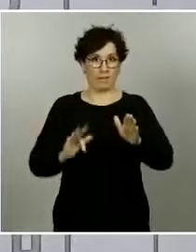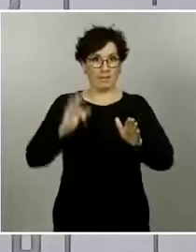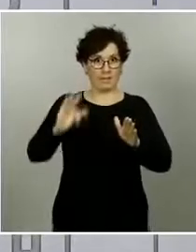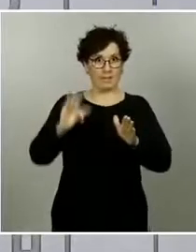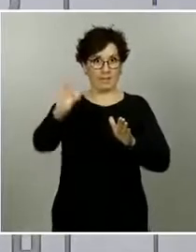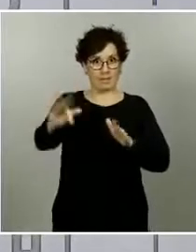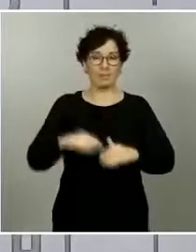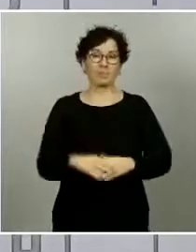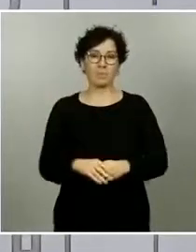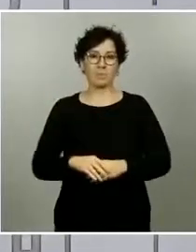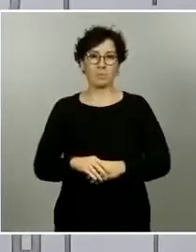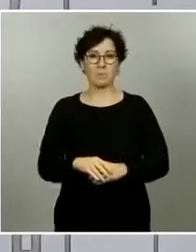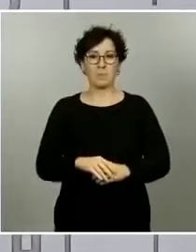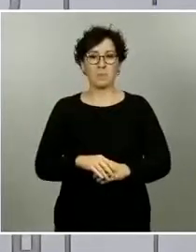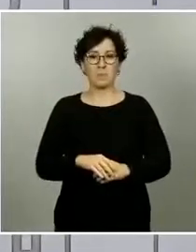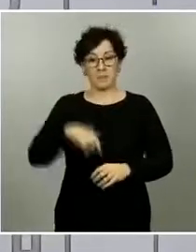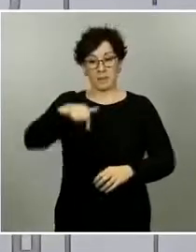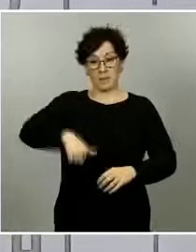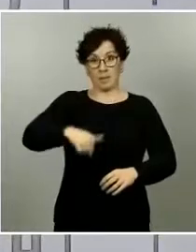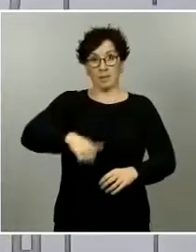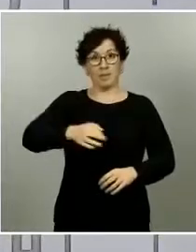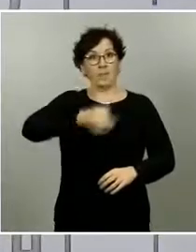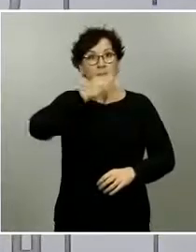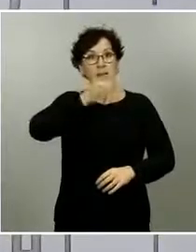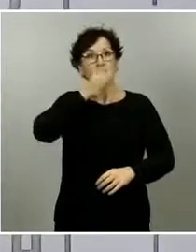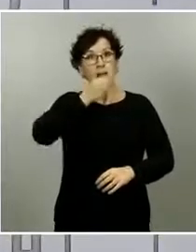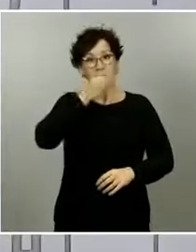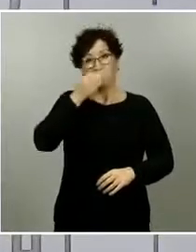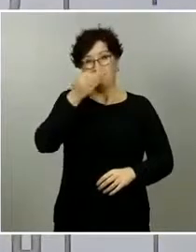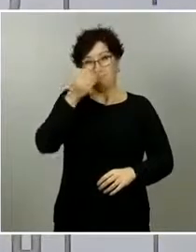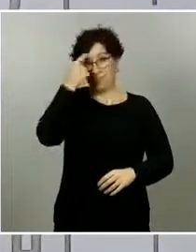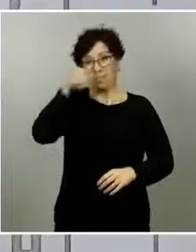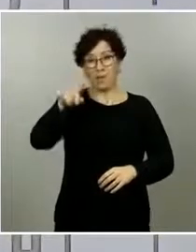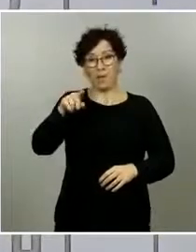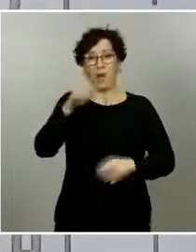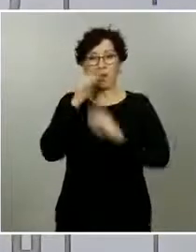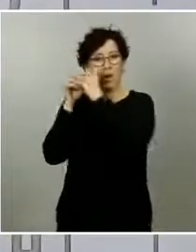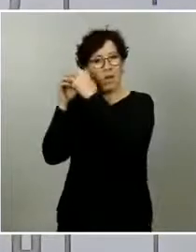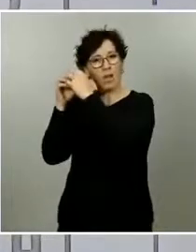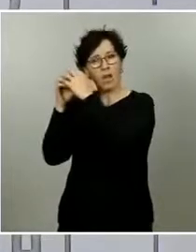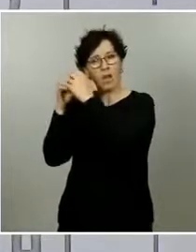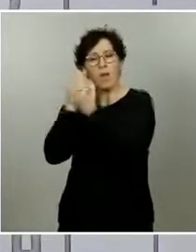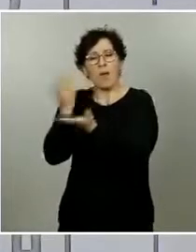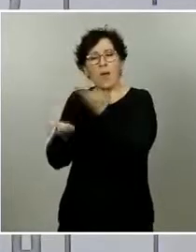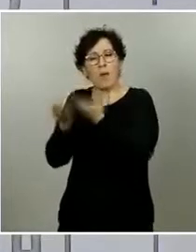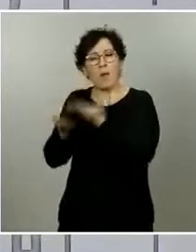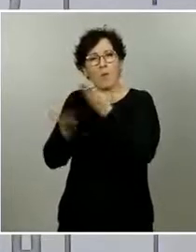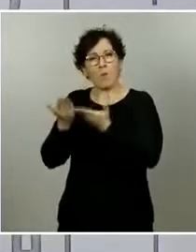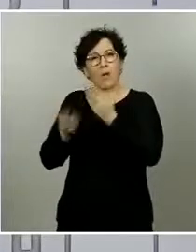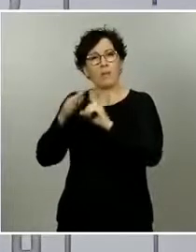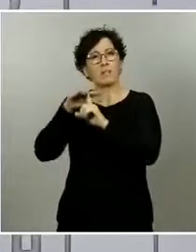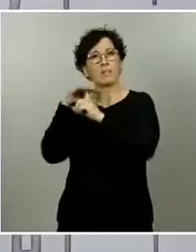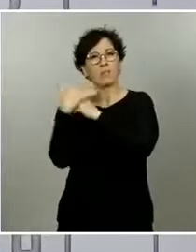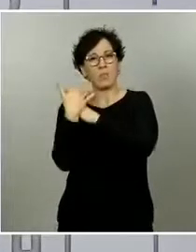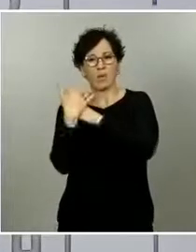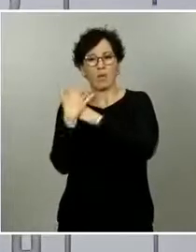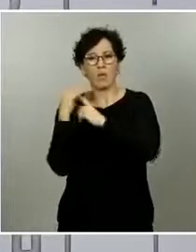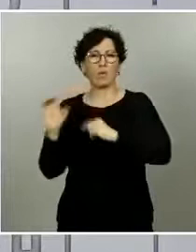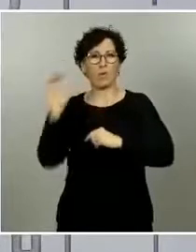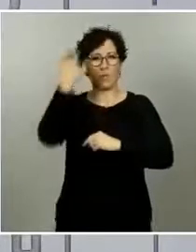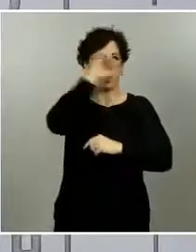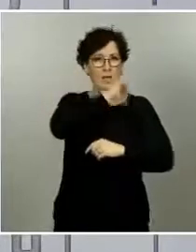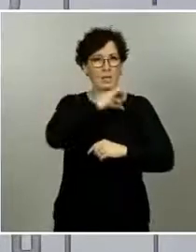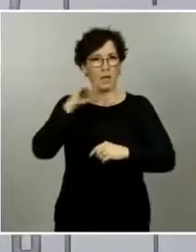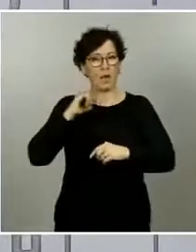evolución de la epidemia en las fases siguientes. Fases que, como saben, esta tarde se notificará.